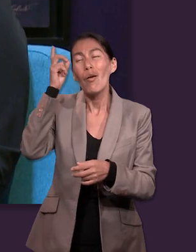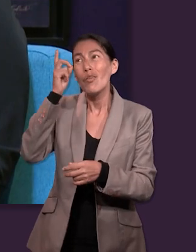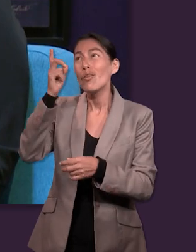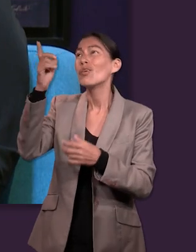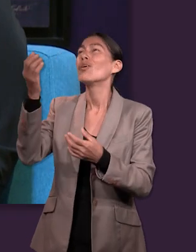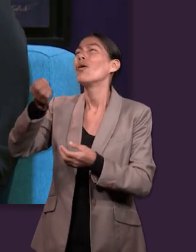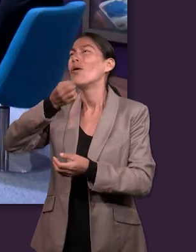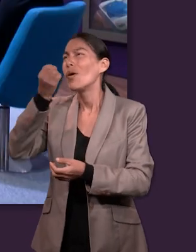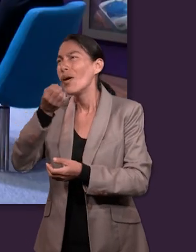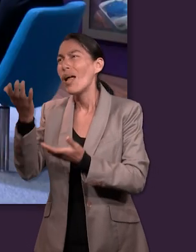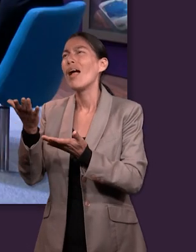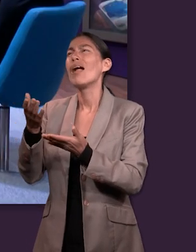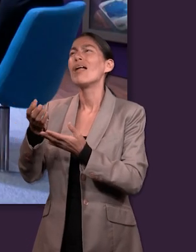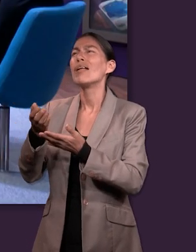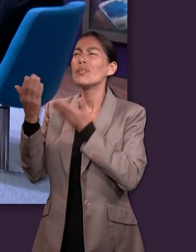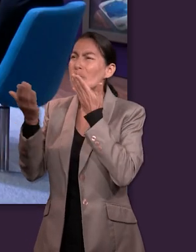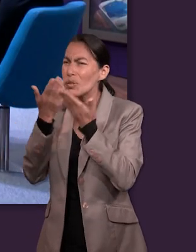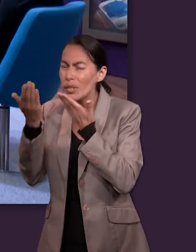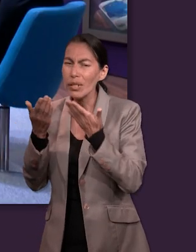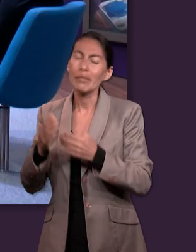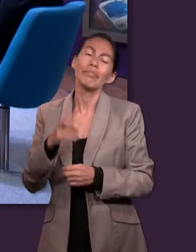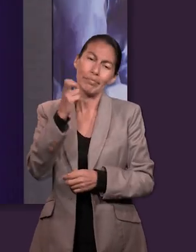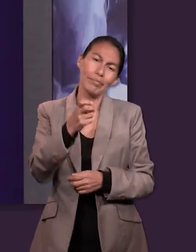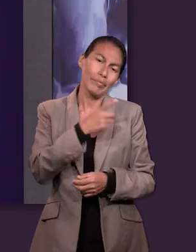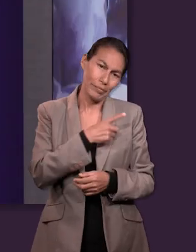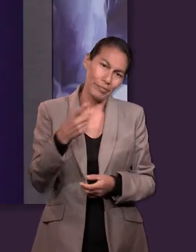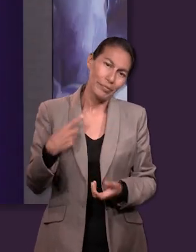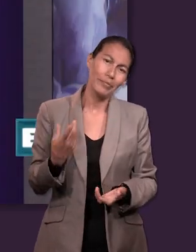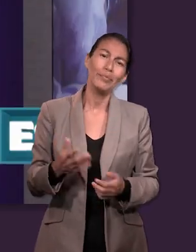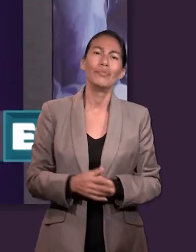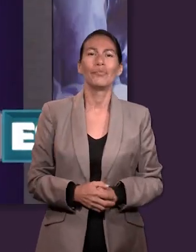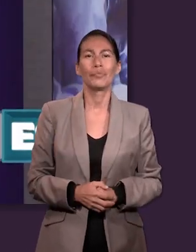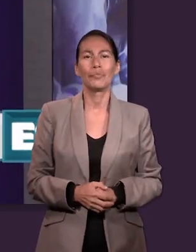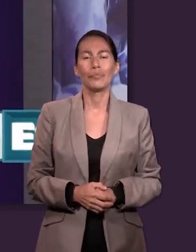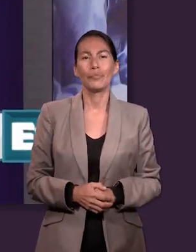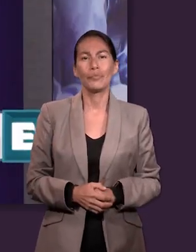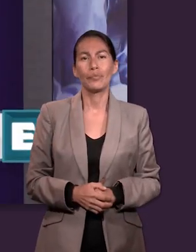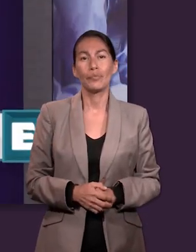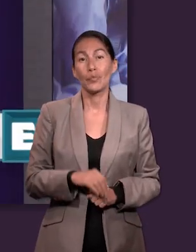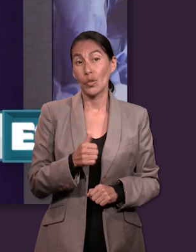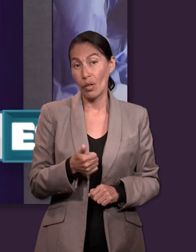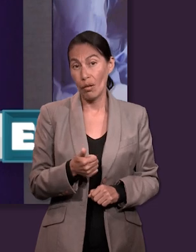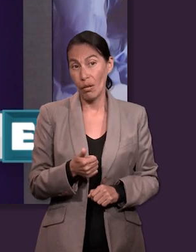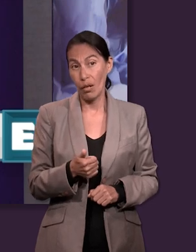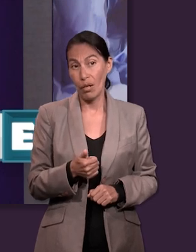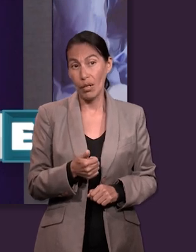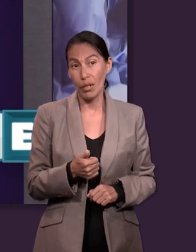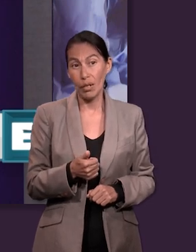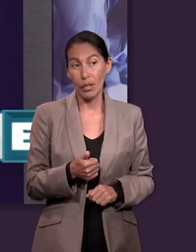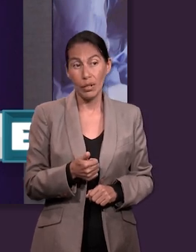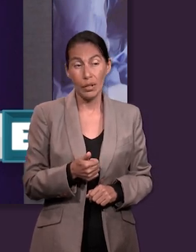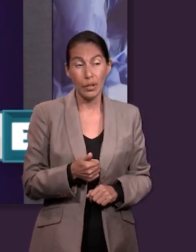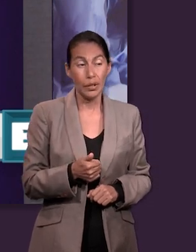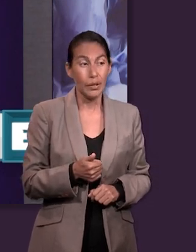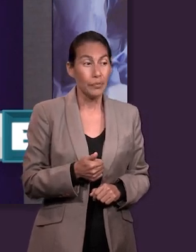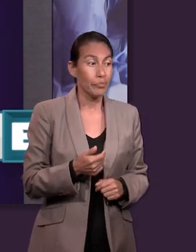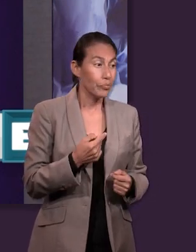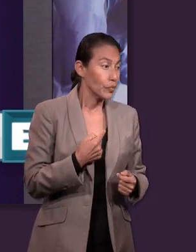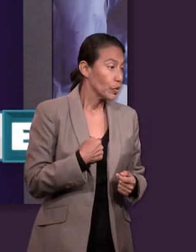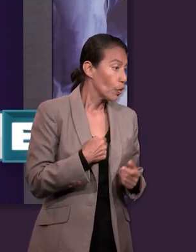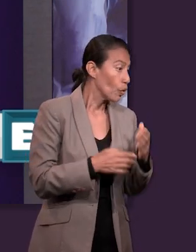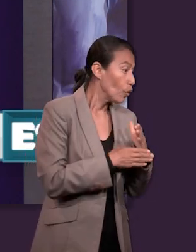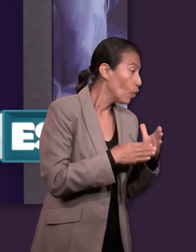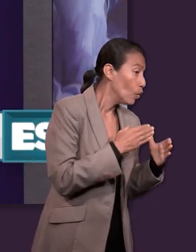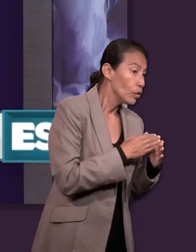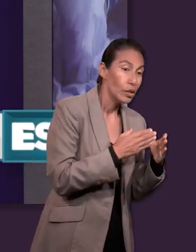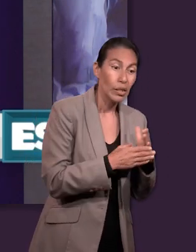Ok. Otra otra de las ideas que se presentan por acá es escapar de la realidad y esquivar a Dios cuando